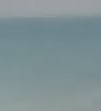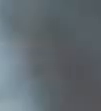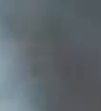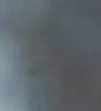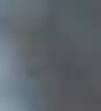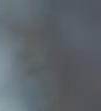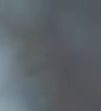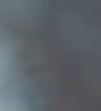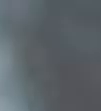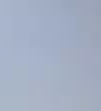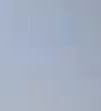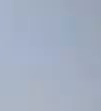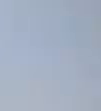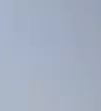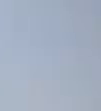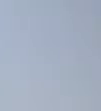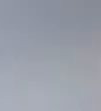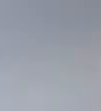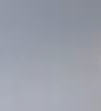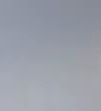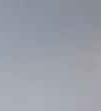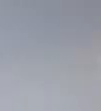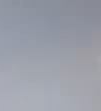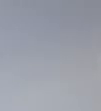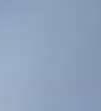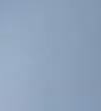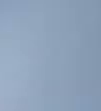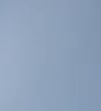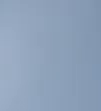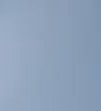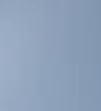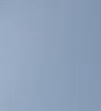Recorriendo cada rincón de nuestra geografía.